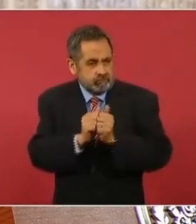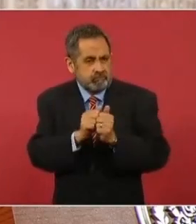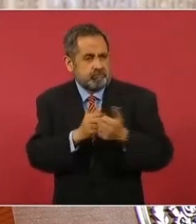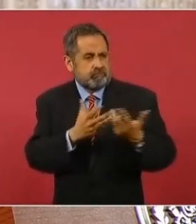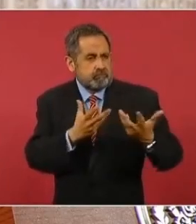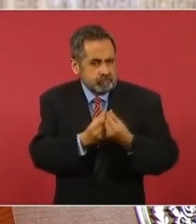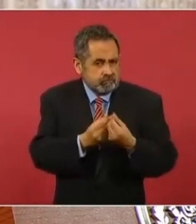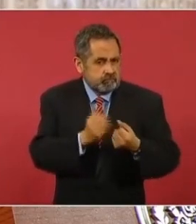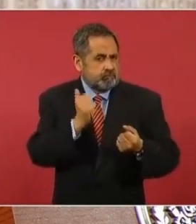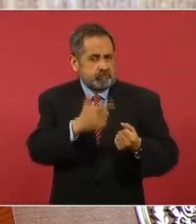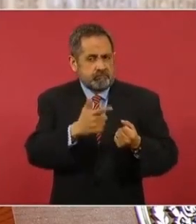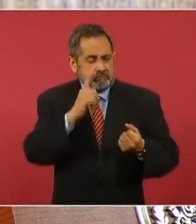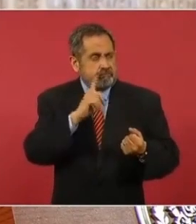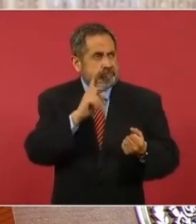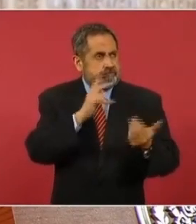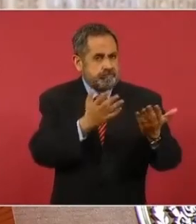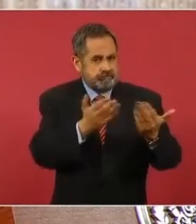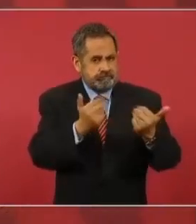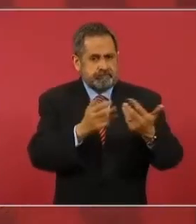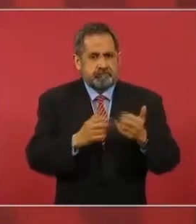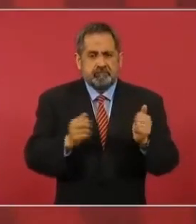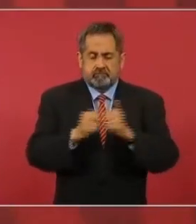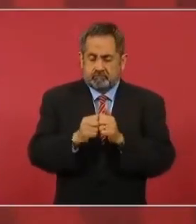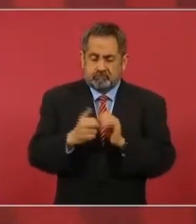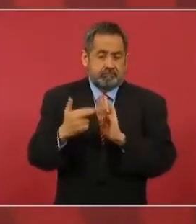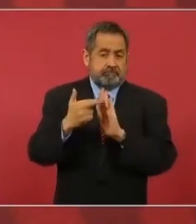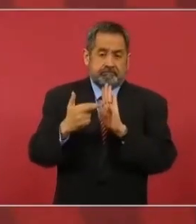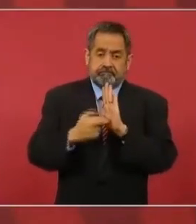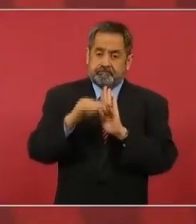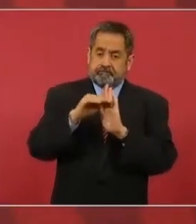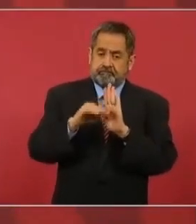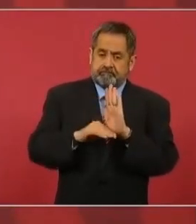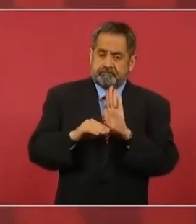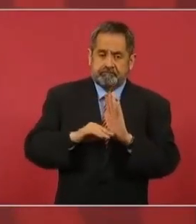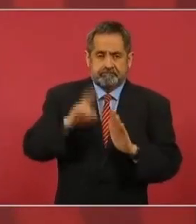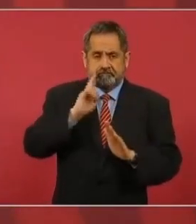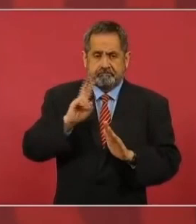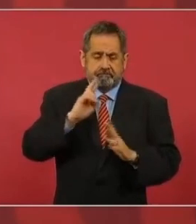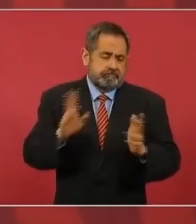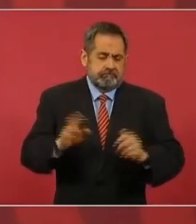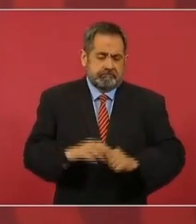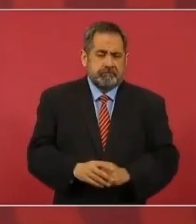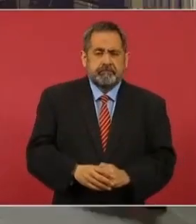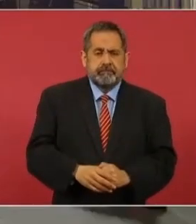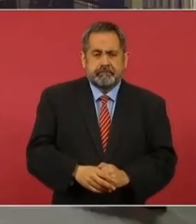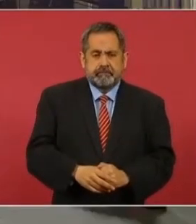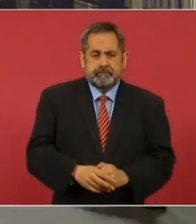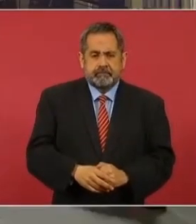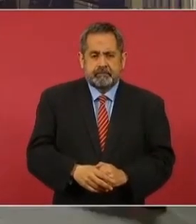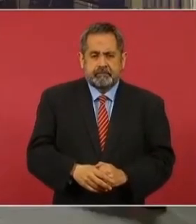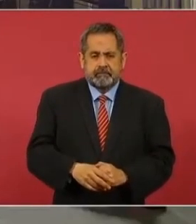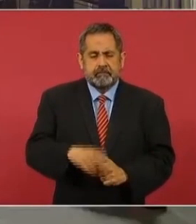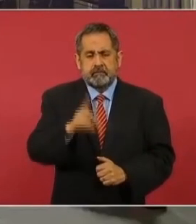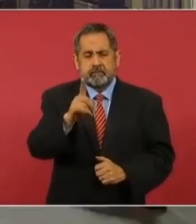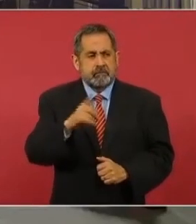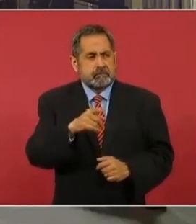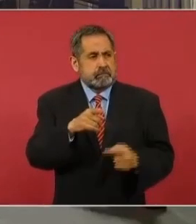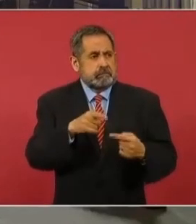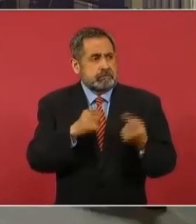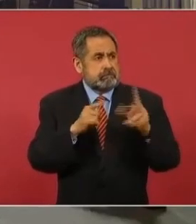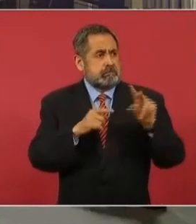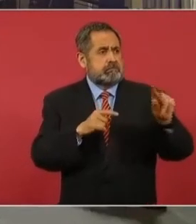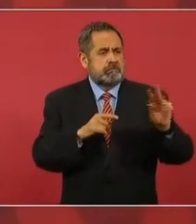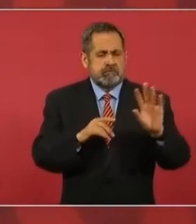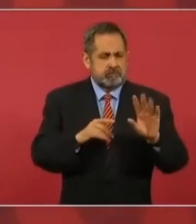de conformidad con las normas. No nos oponemos